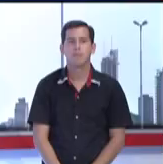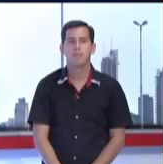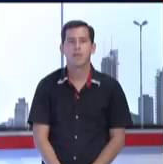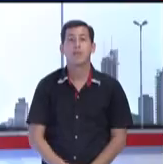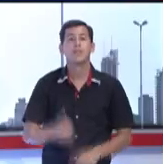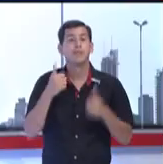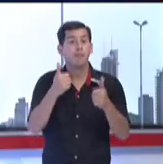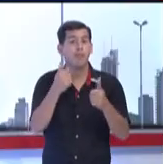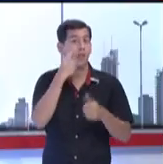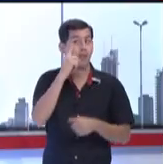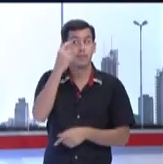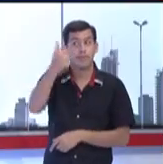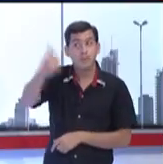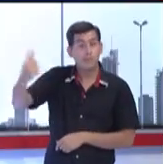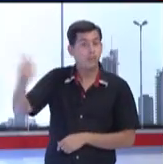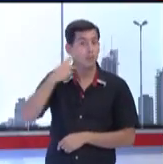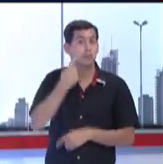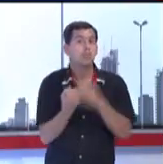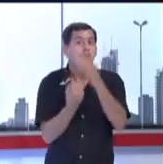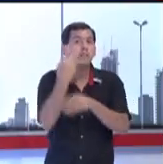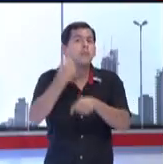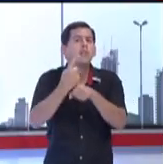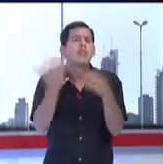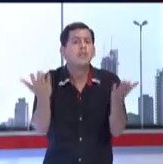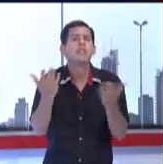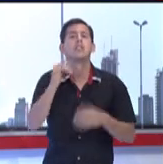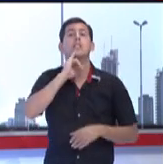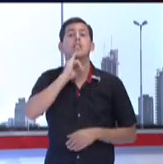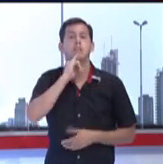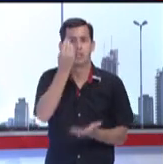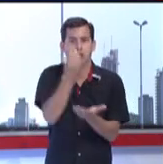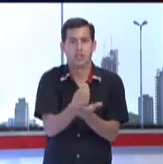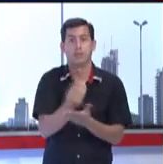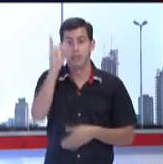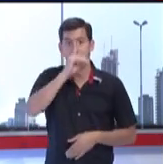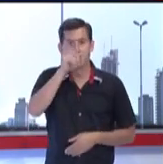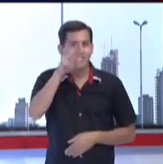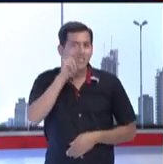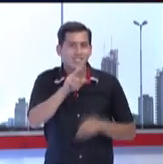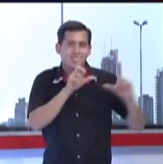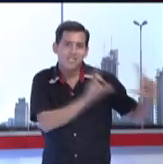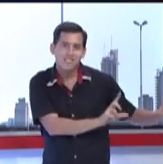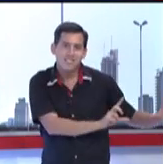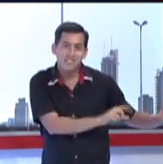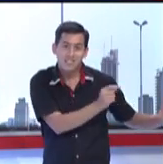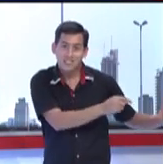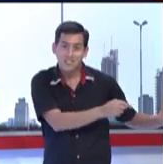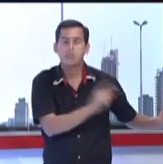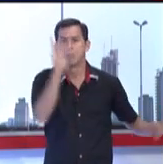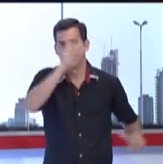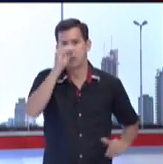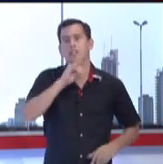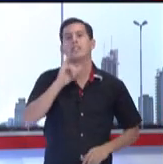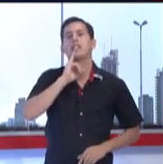Los tengo que presentar a todos. Primeramente voy a empezar con Marcelo Dos Santos, que está acá en mi costado izquierdo. Acá ya lo ven en el cuadrito. Marcelo es